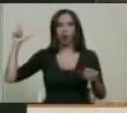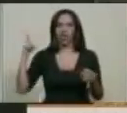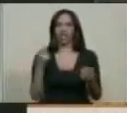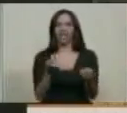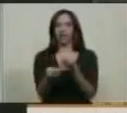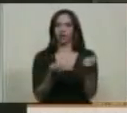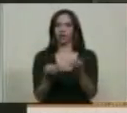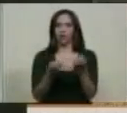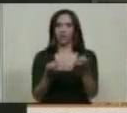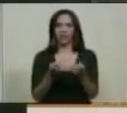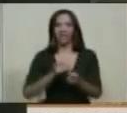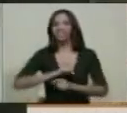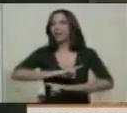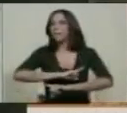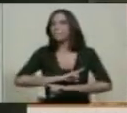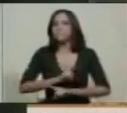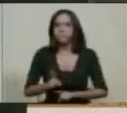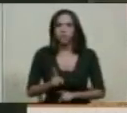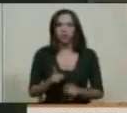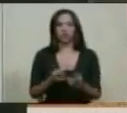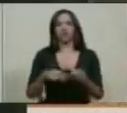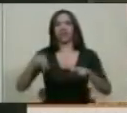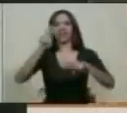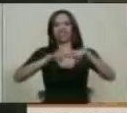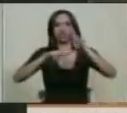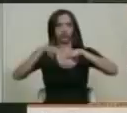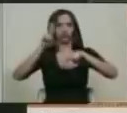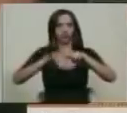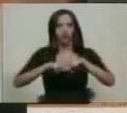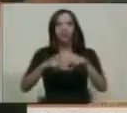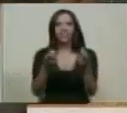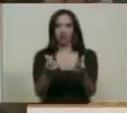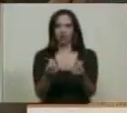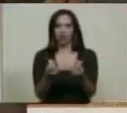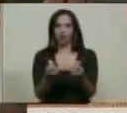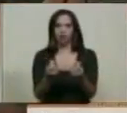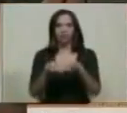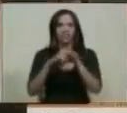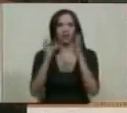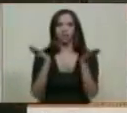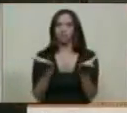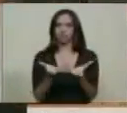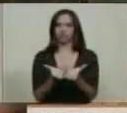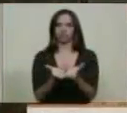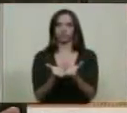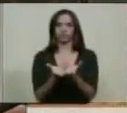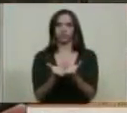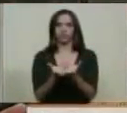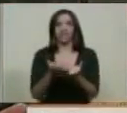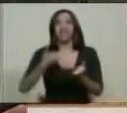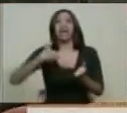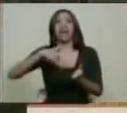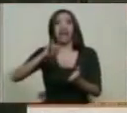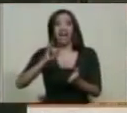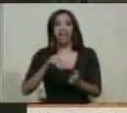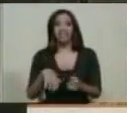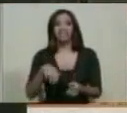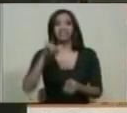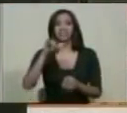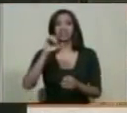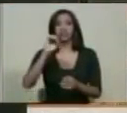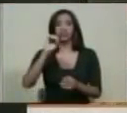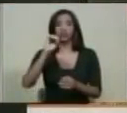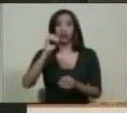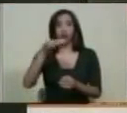ni a la estructura de costos, ni siquiera a cualquier lugar del mundo. Hay yogures de 12